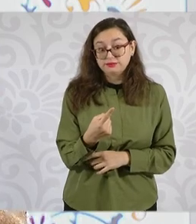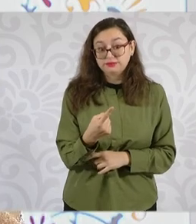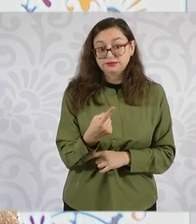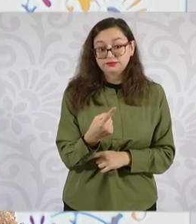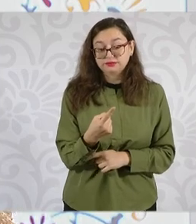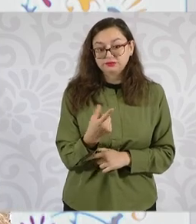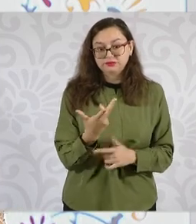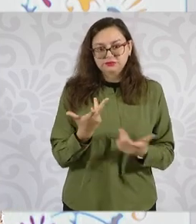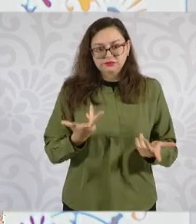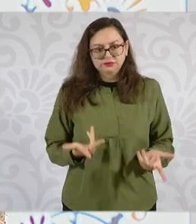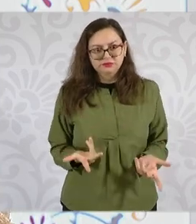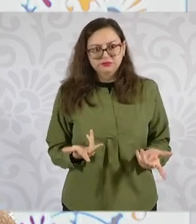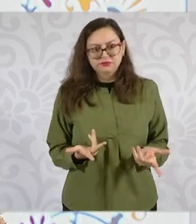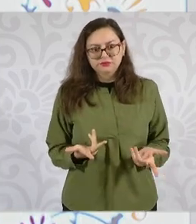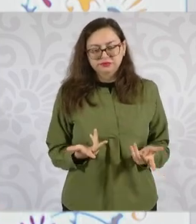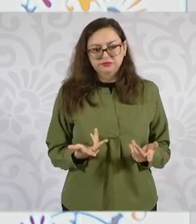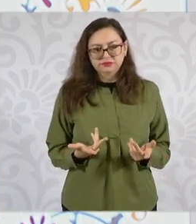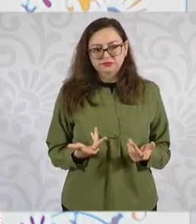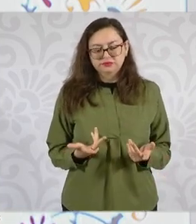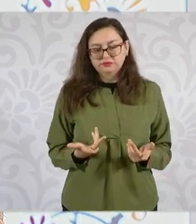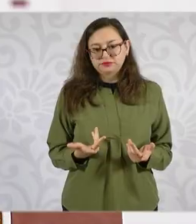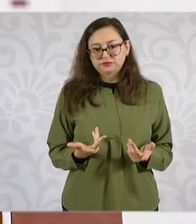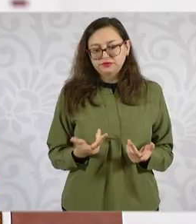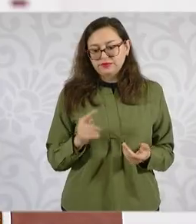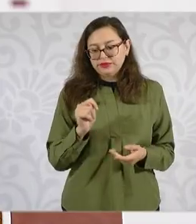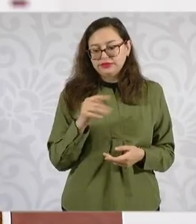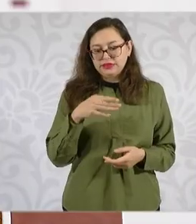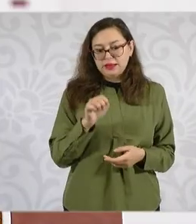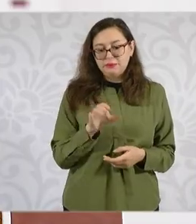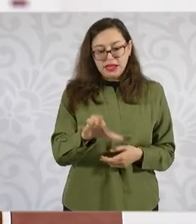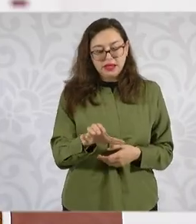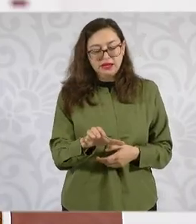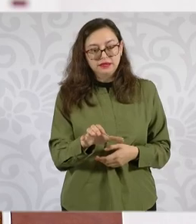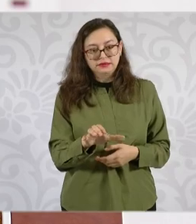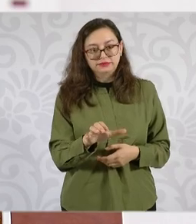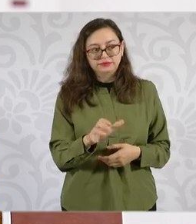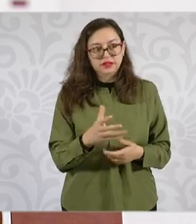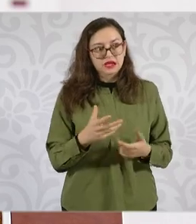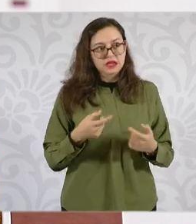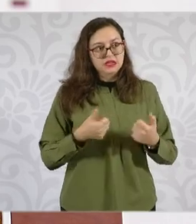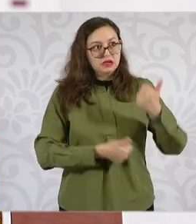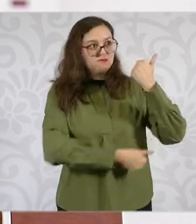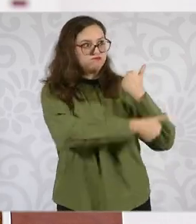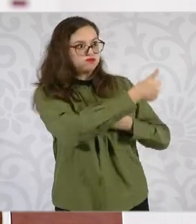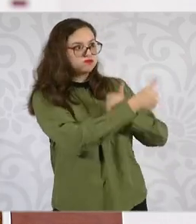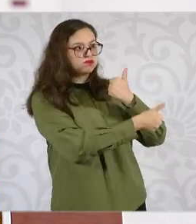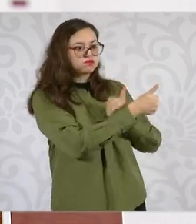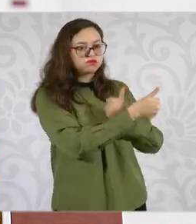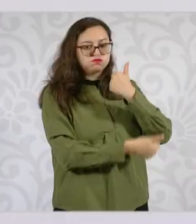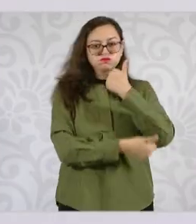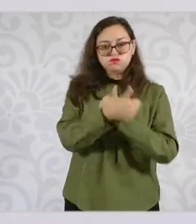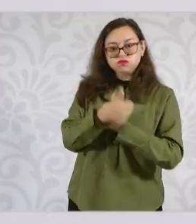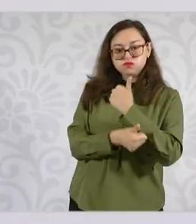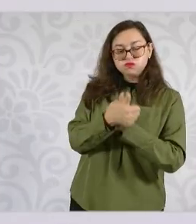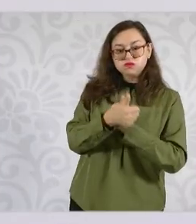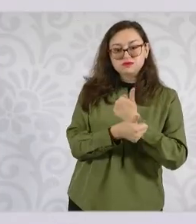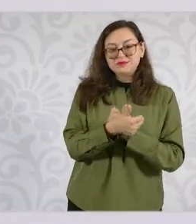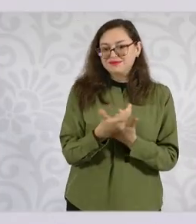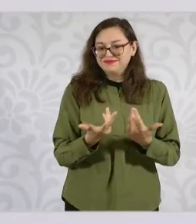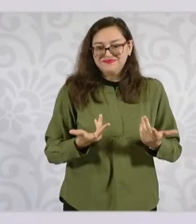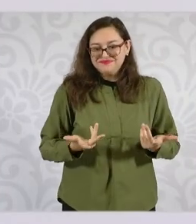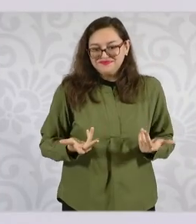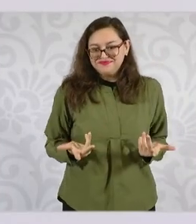nosotros no hay competencia, esa es la virtud del tratado, no es que México compita con Estados Unidos y esté quitando